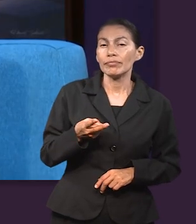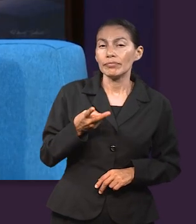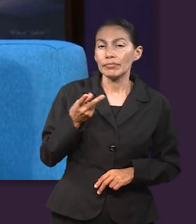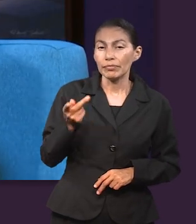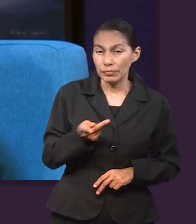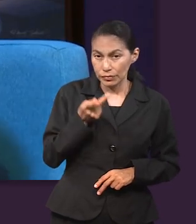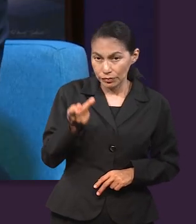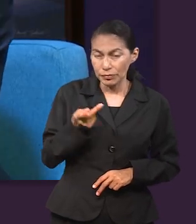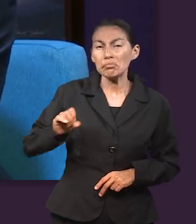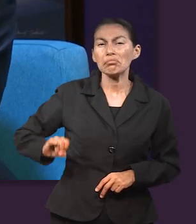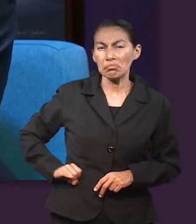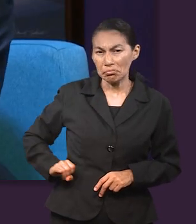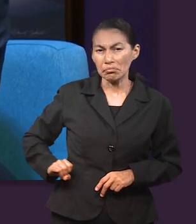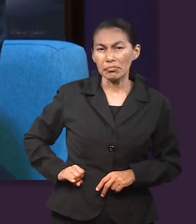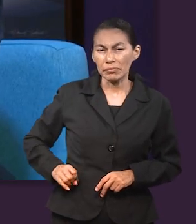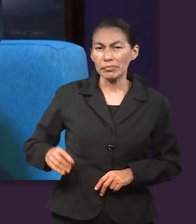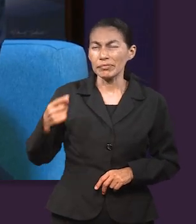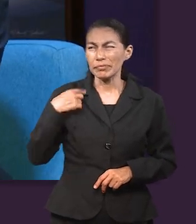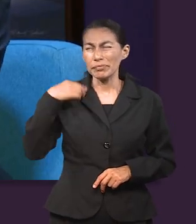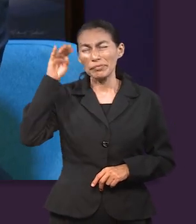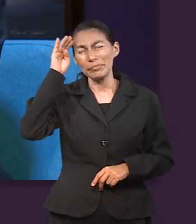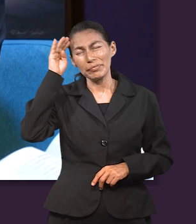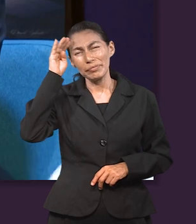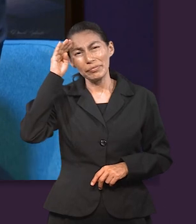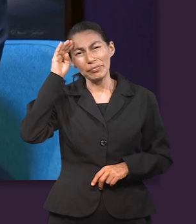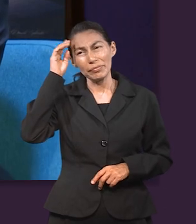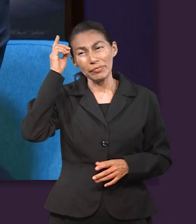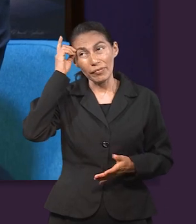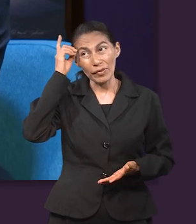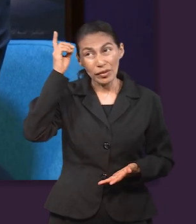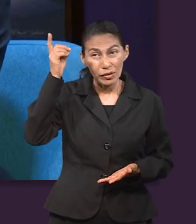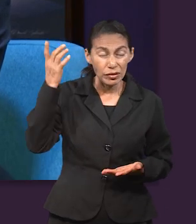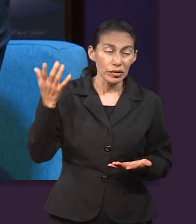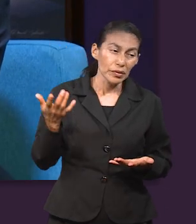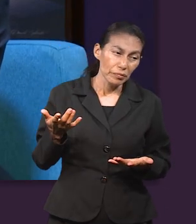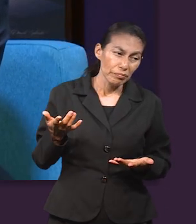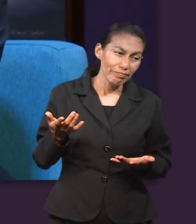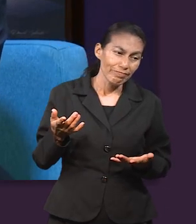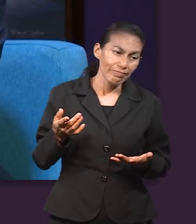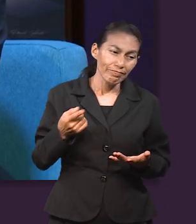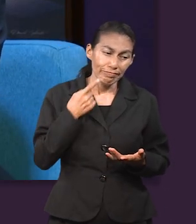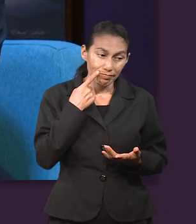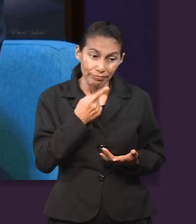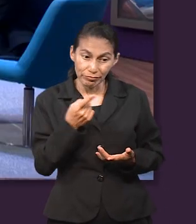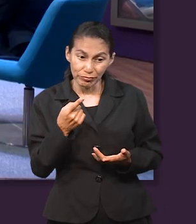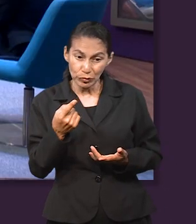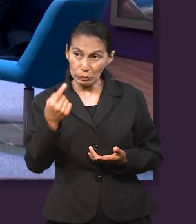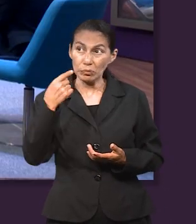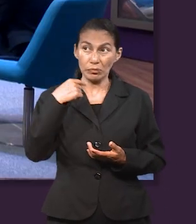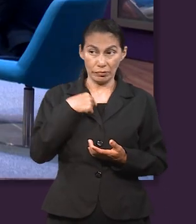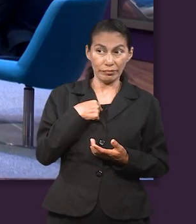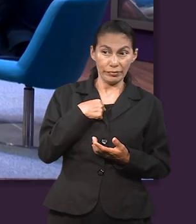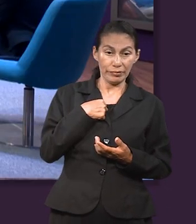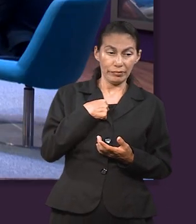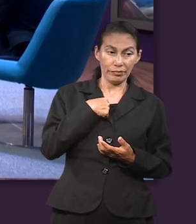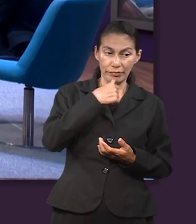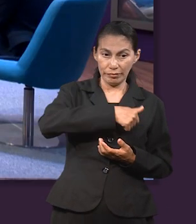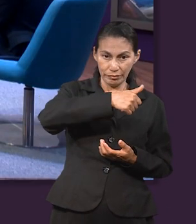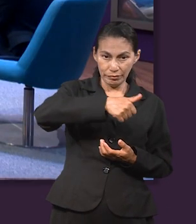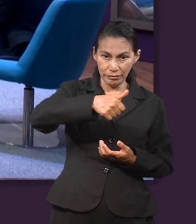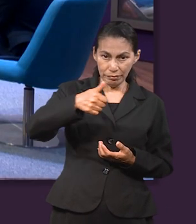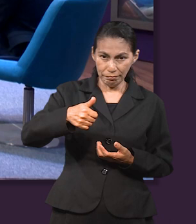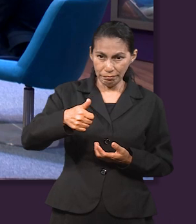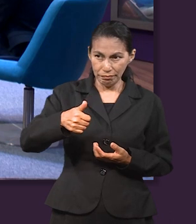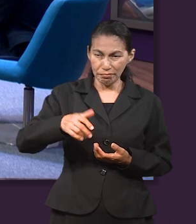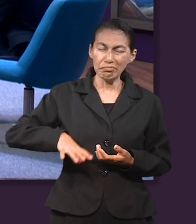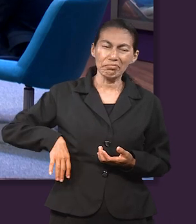Híjole, yo pienso que Dios está dispuesto a correr un riesgo por nosotros, por mí,